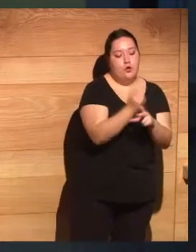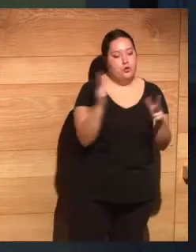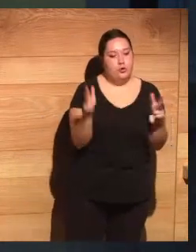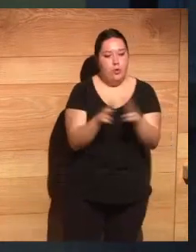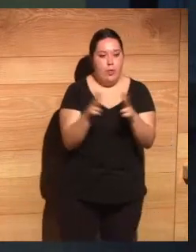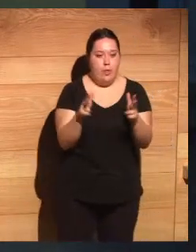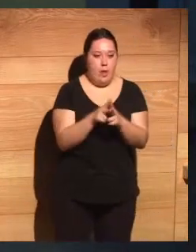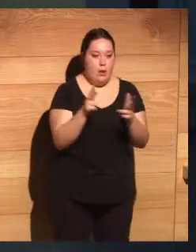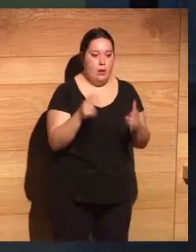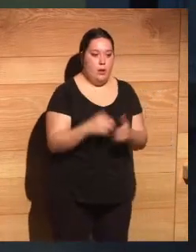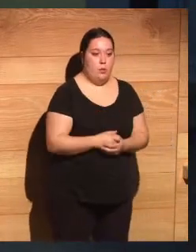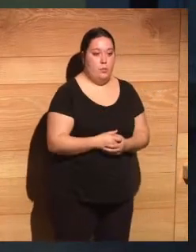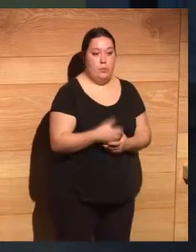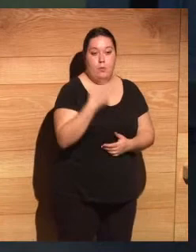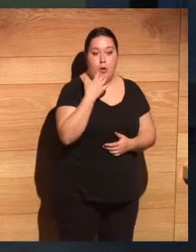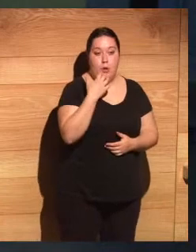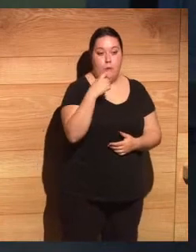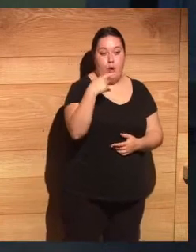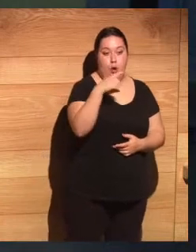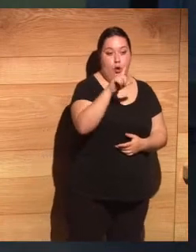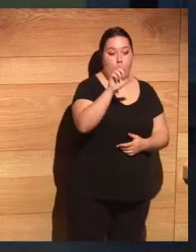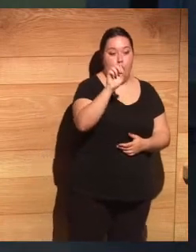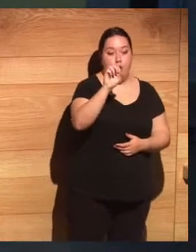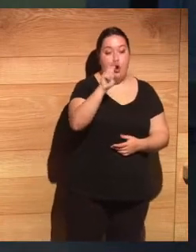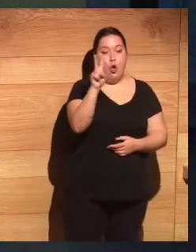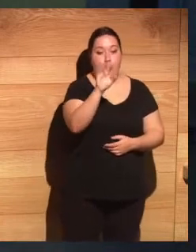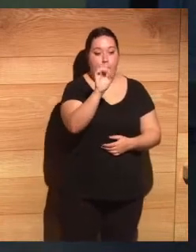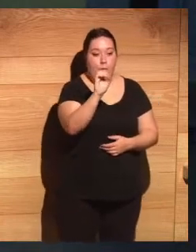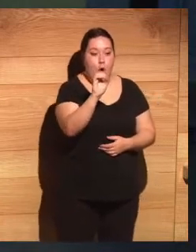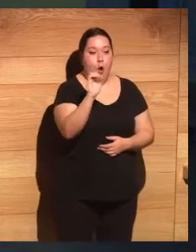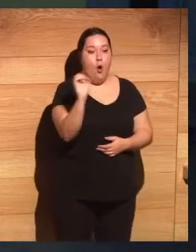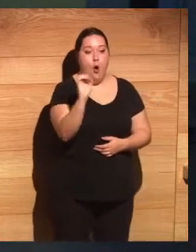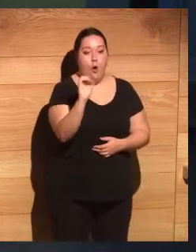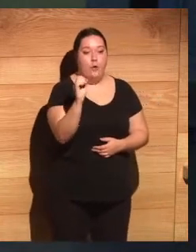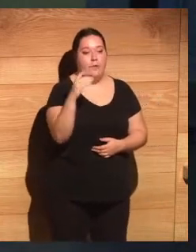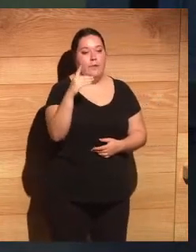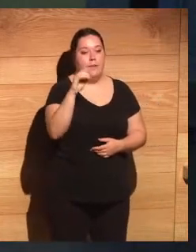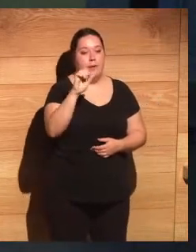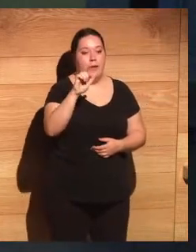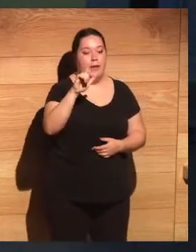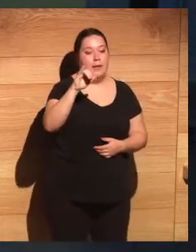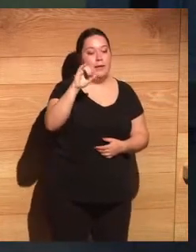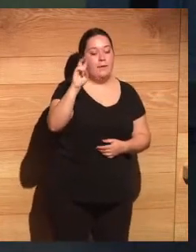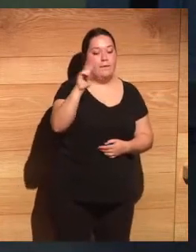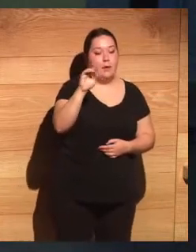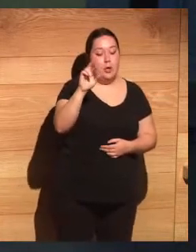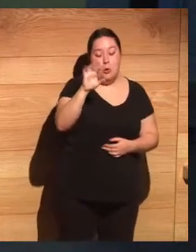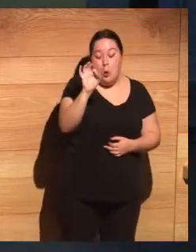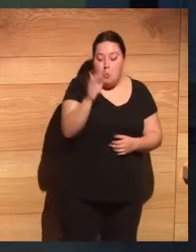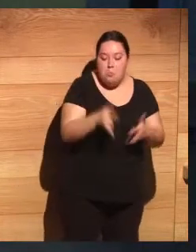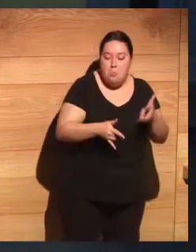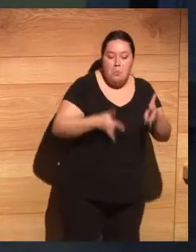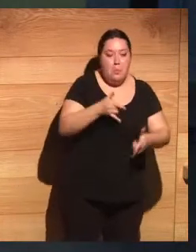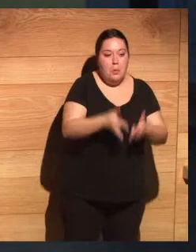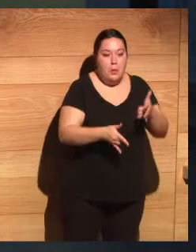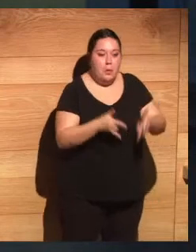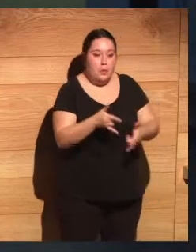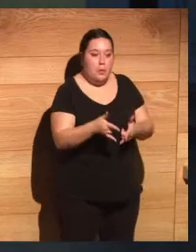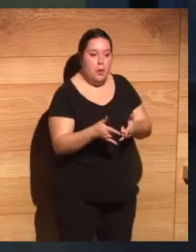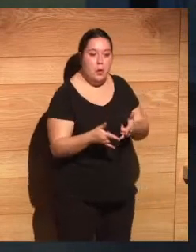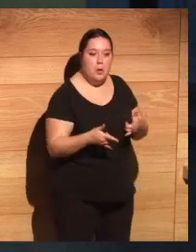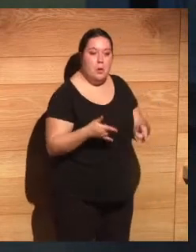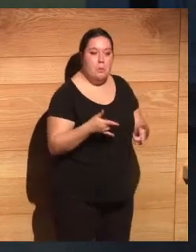Un globo o un delivery es un modelo de negocio, oye, bien un señor, una señora con una bicicleta que comparte varios